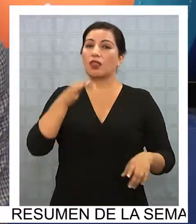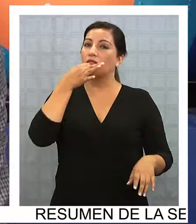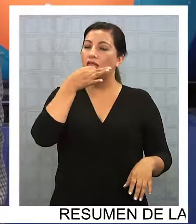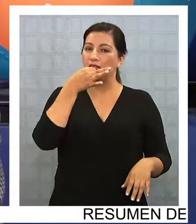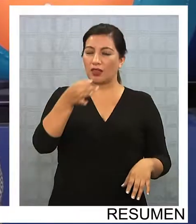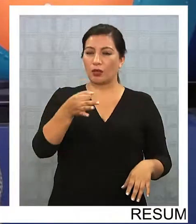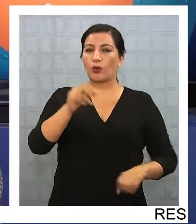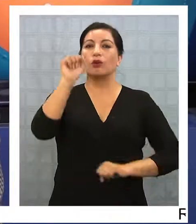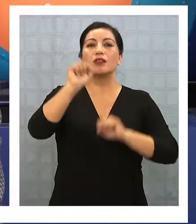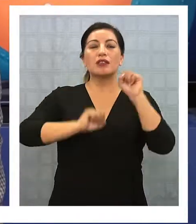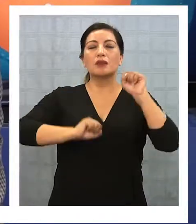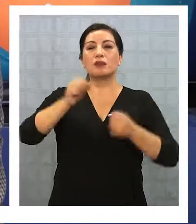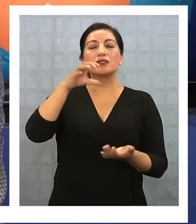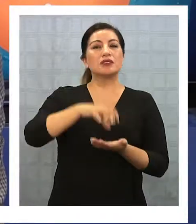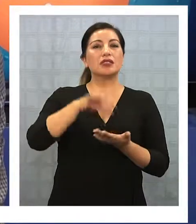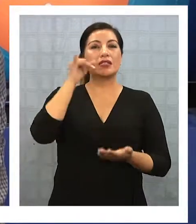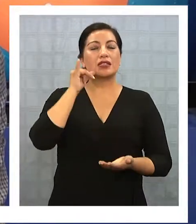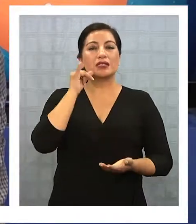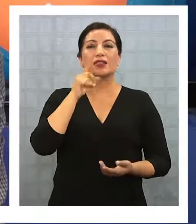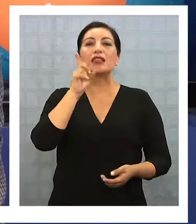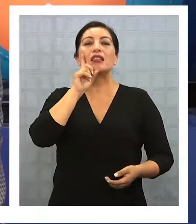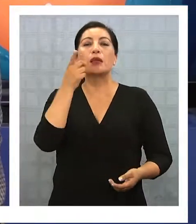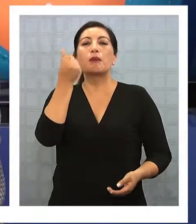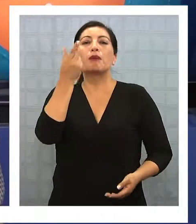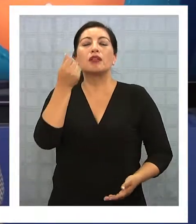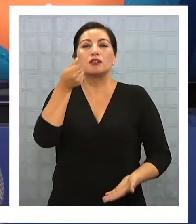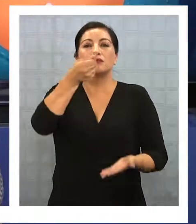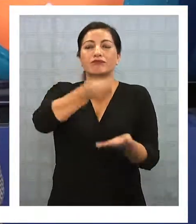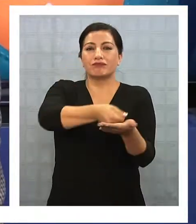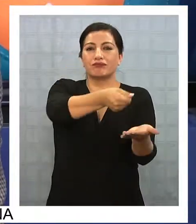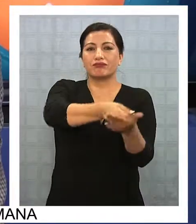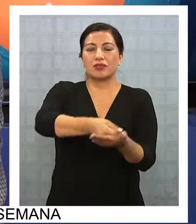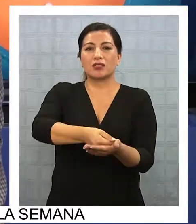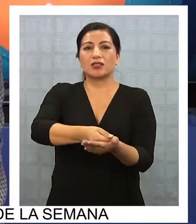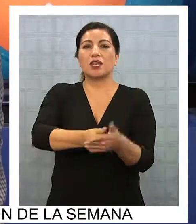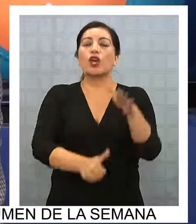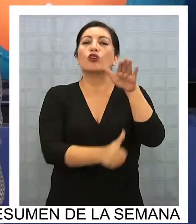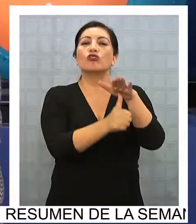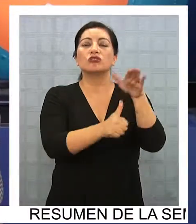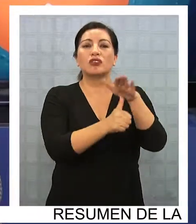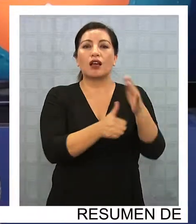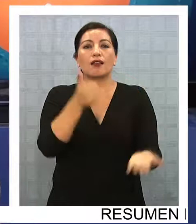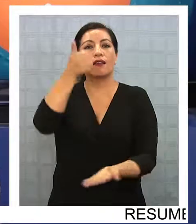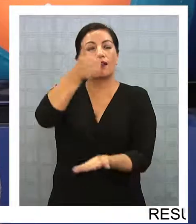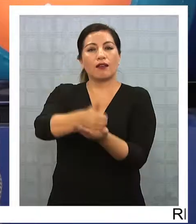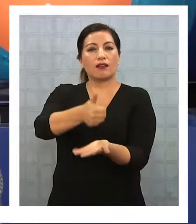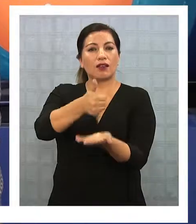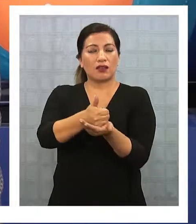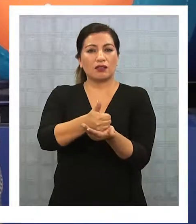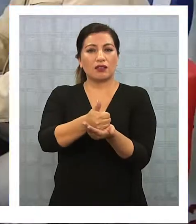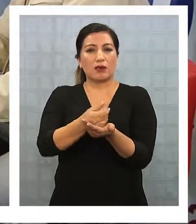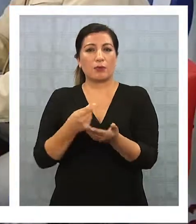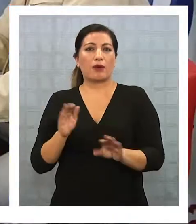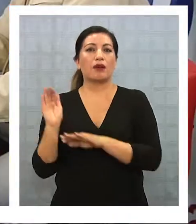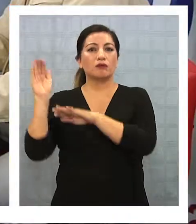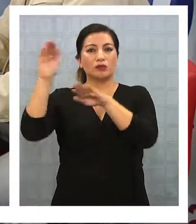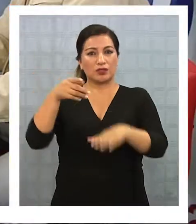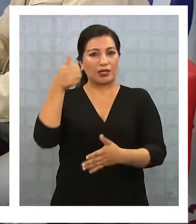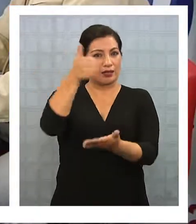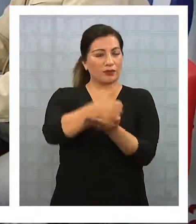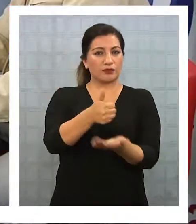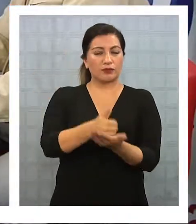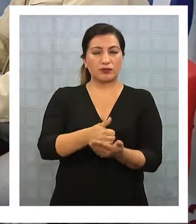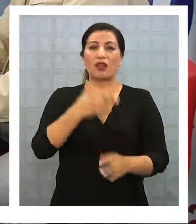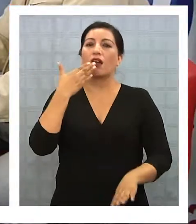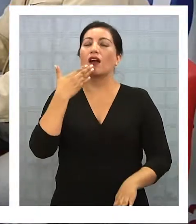recurrí a una empresa en la región para financiar las campañas de varios concejales y alcaldes por la vía de los aportes reservados legales eso ha